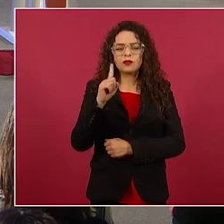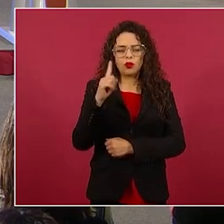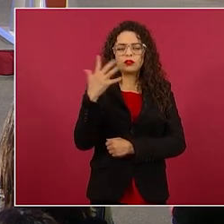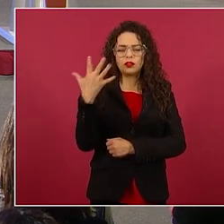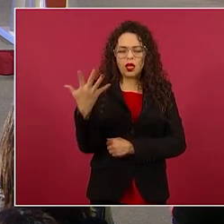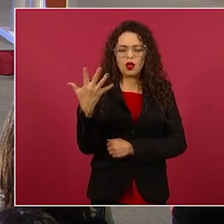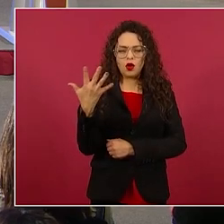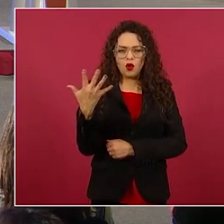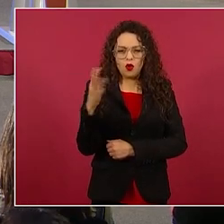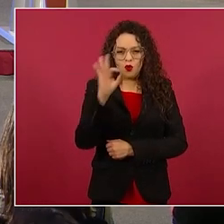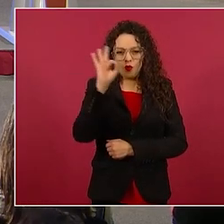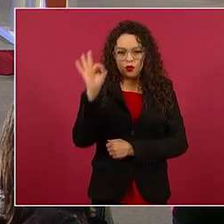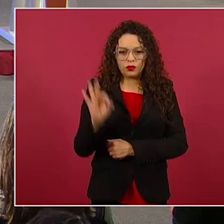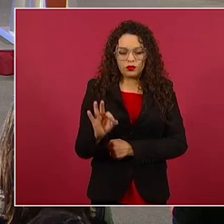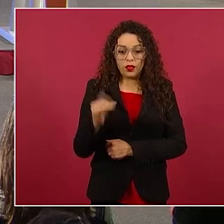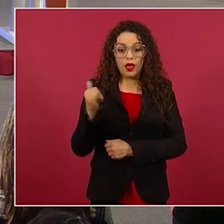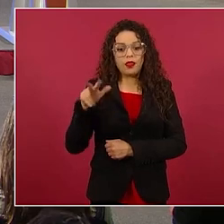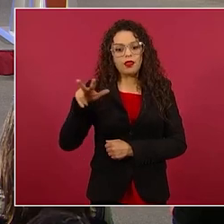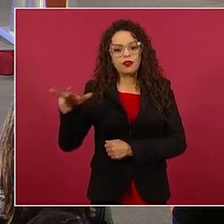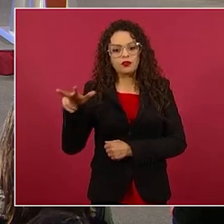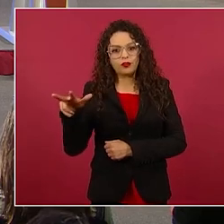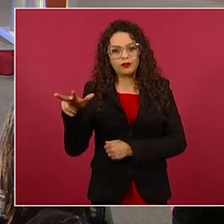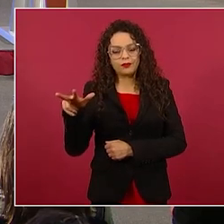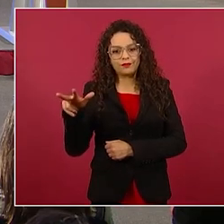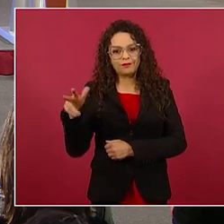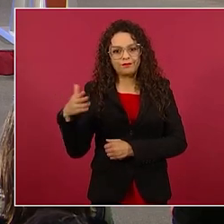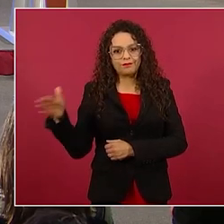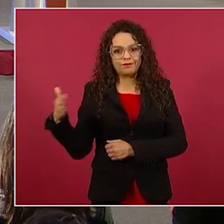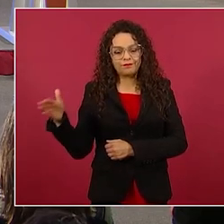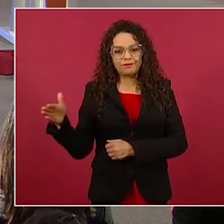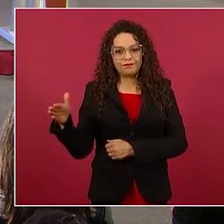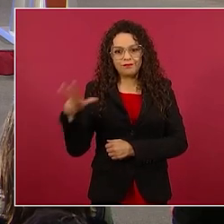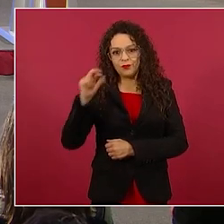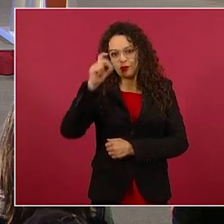y dieciocho en contra.